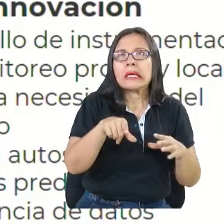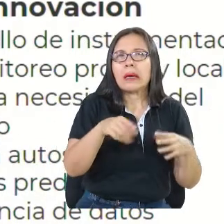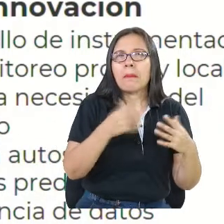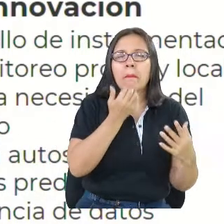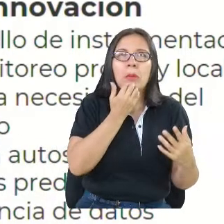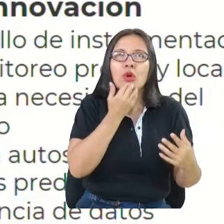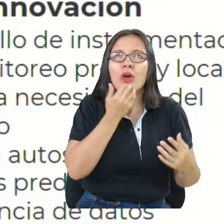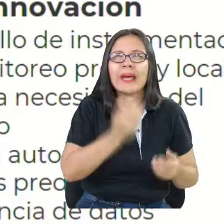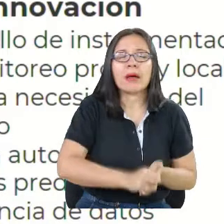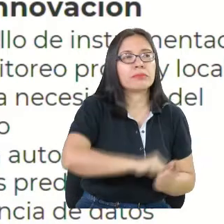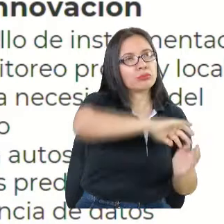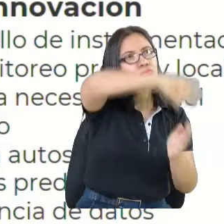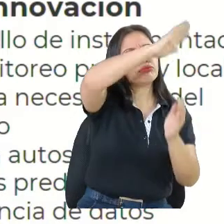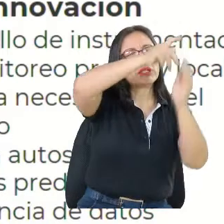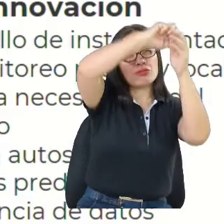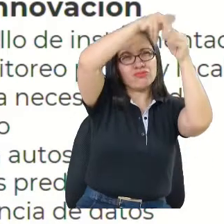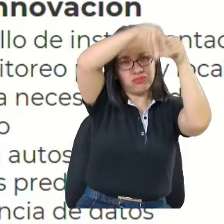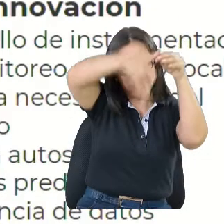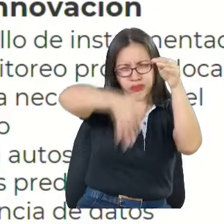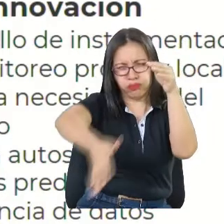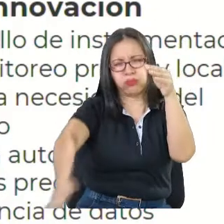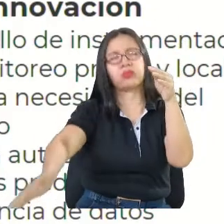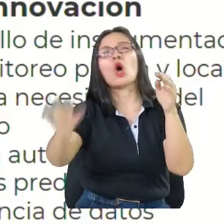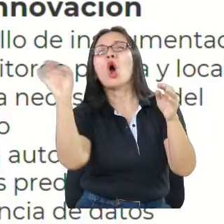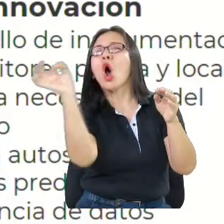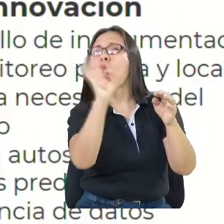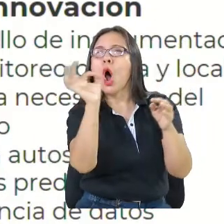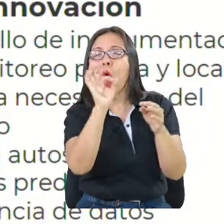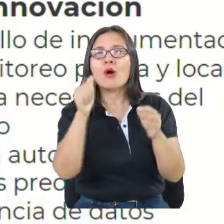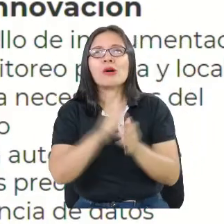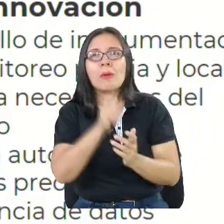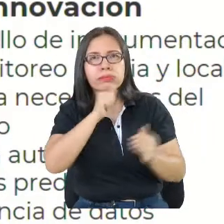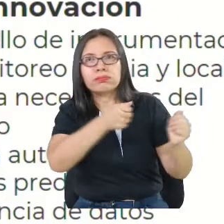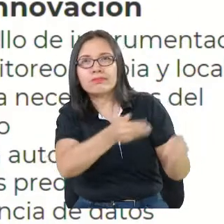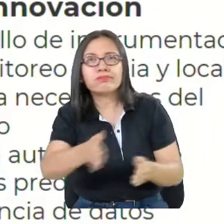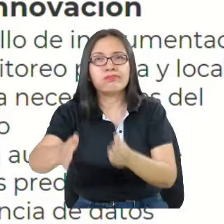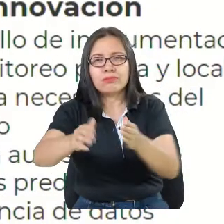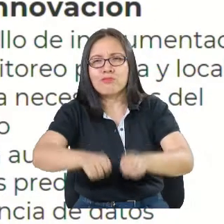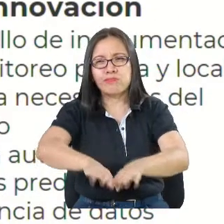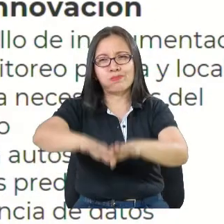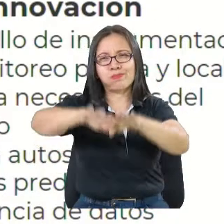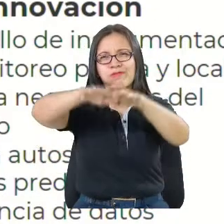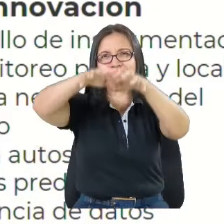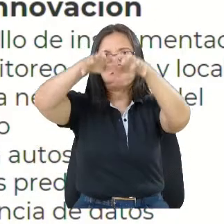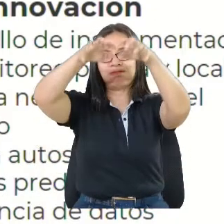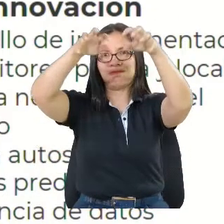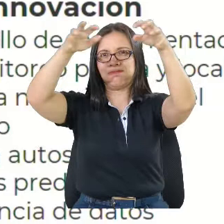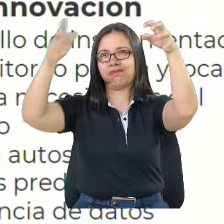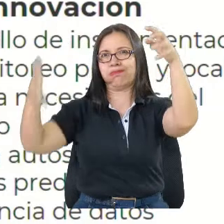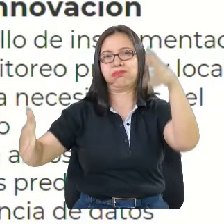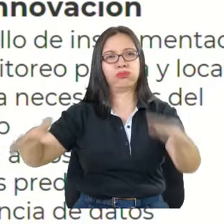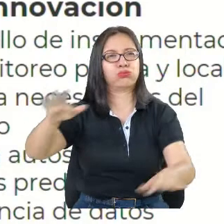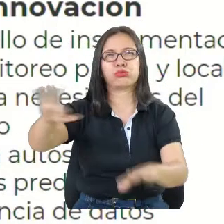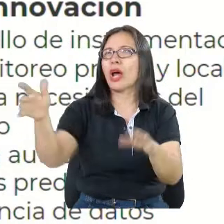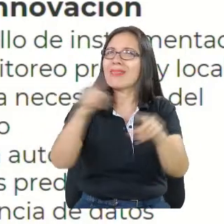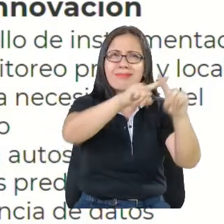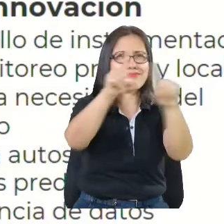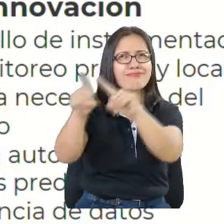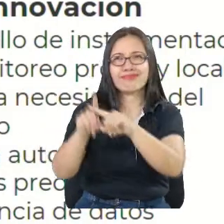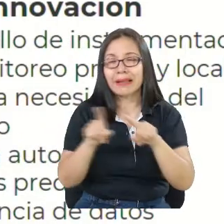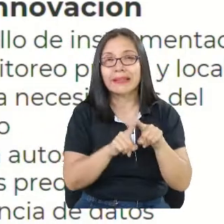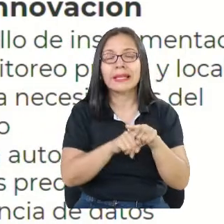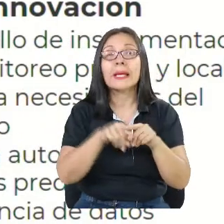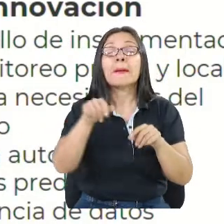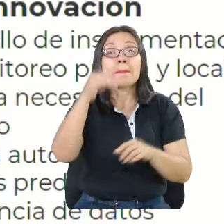deslizamientos, incendios y eso pues lleva digamos que un conocimiento especializado. En la ciencia ¿a qué le apuntamos?